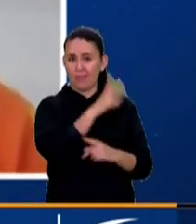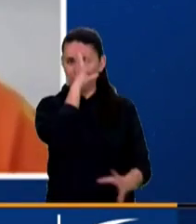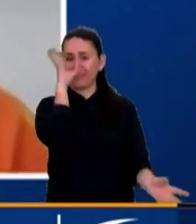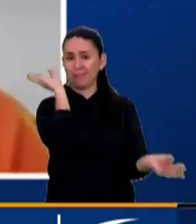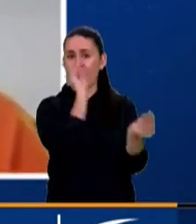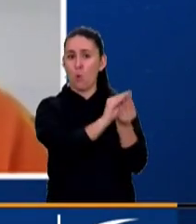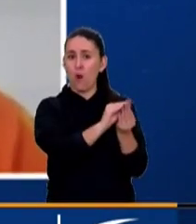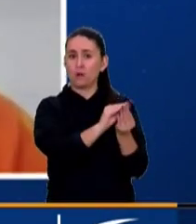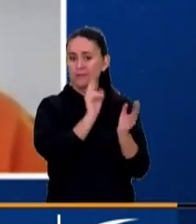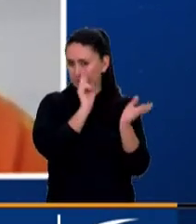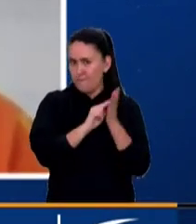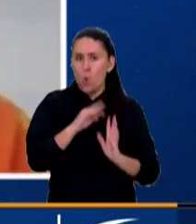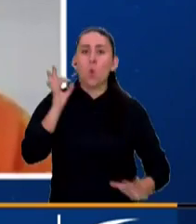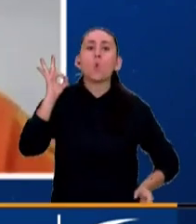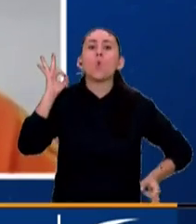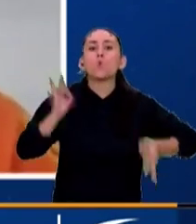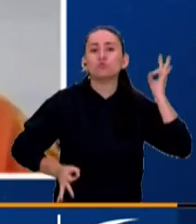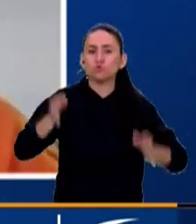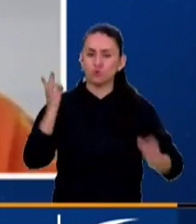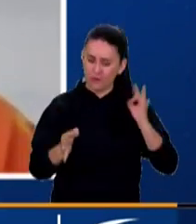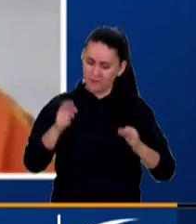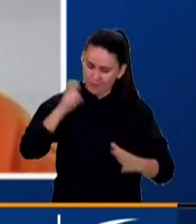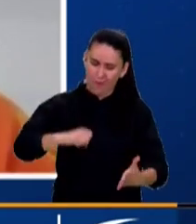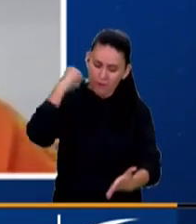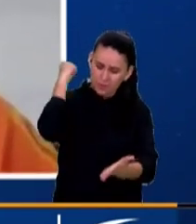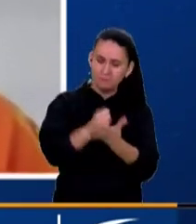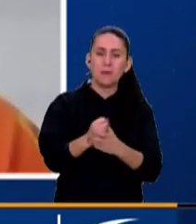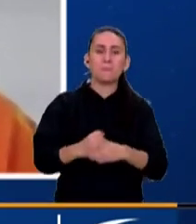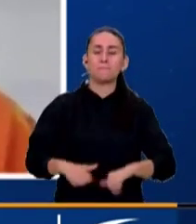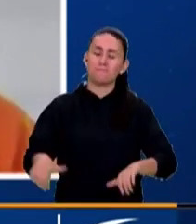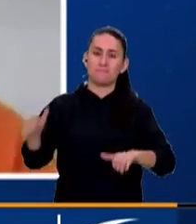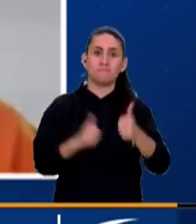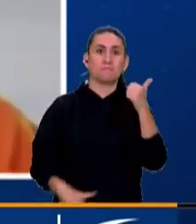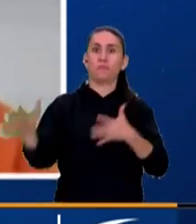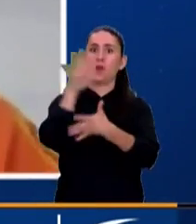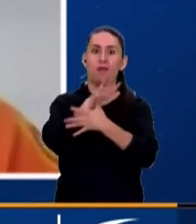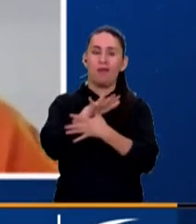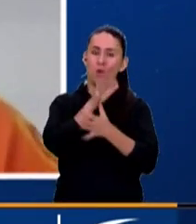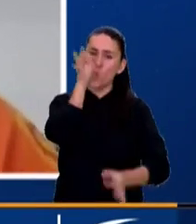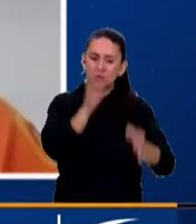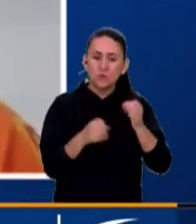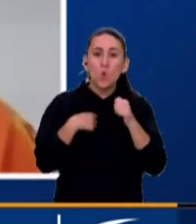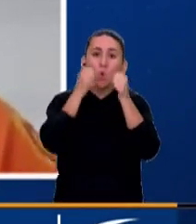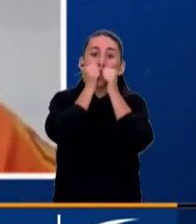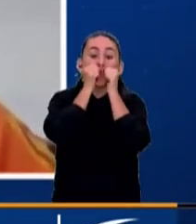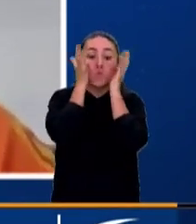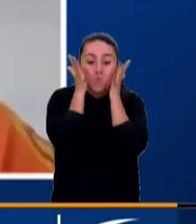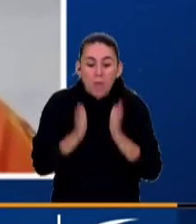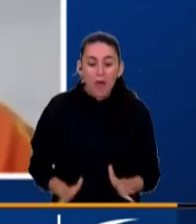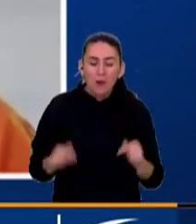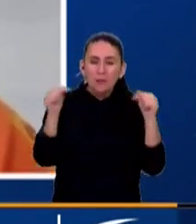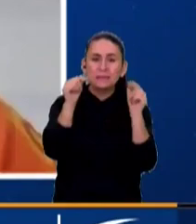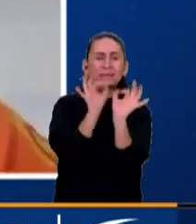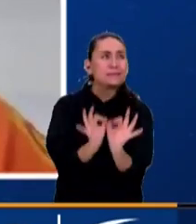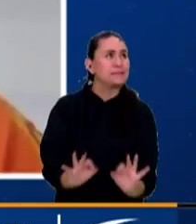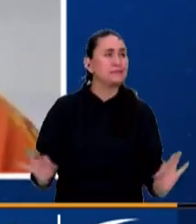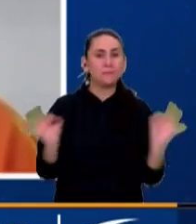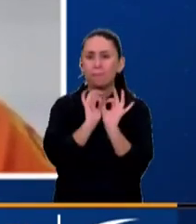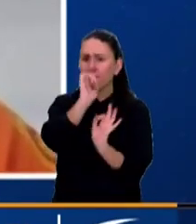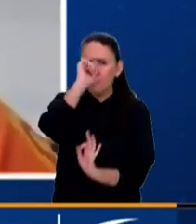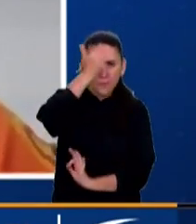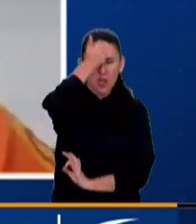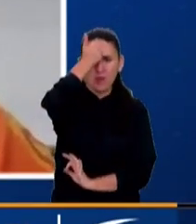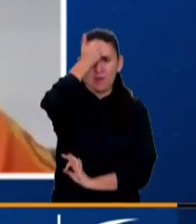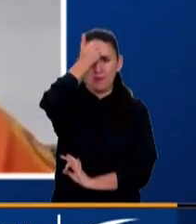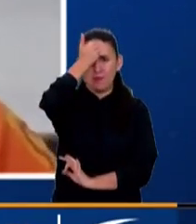es la justicia la que se impone, es el humanismo el que tiene que reaccionar frente